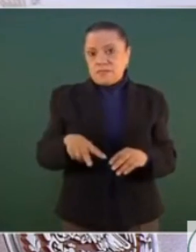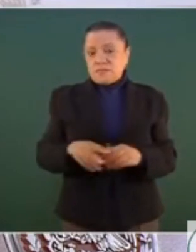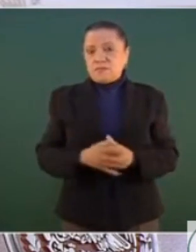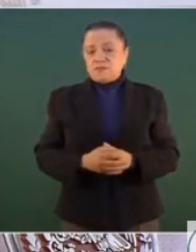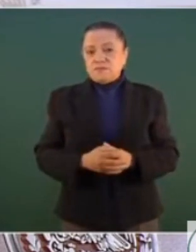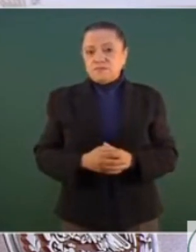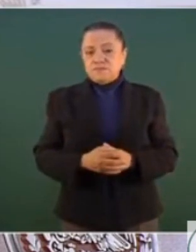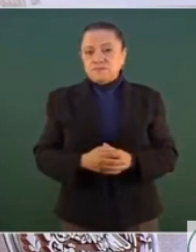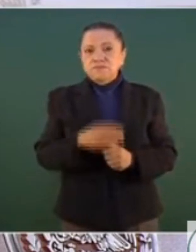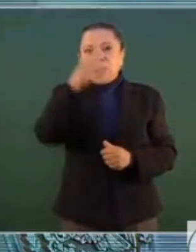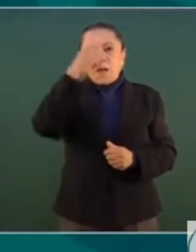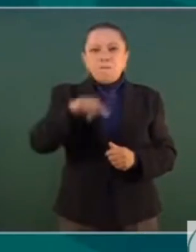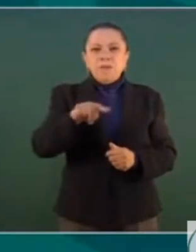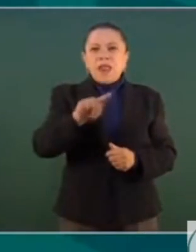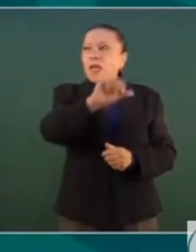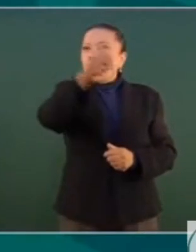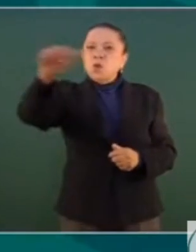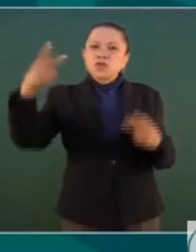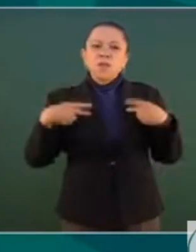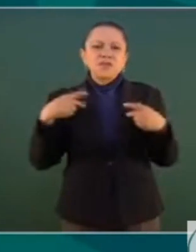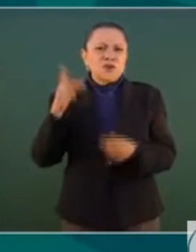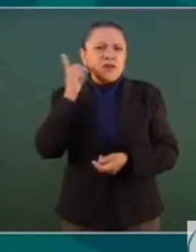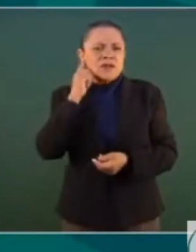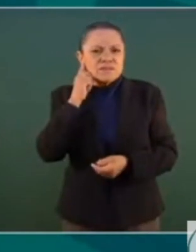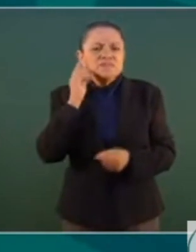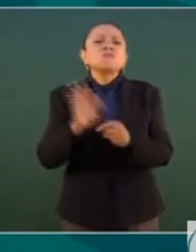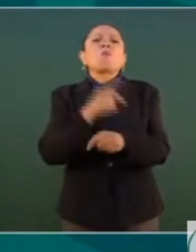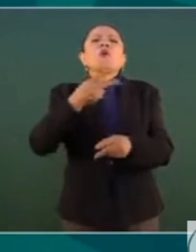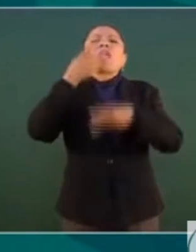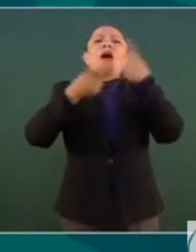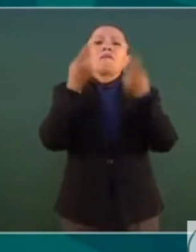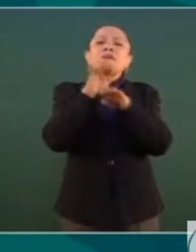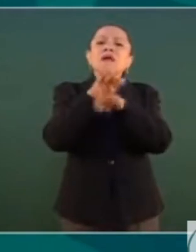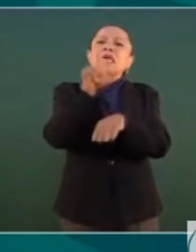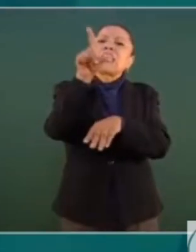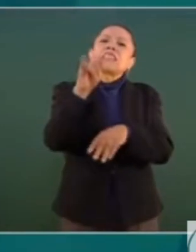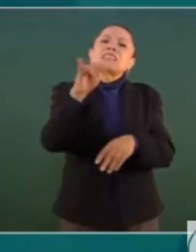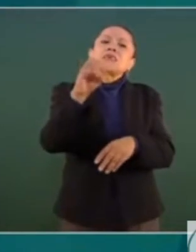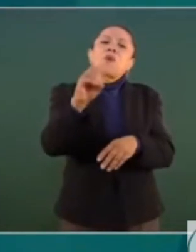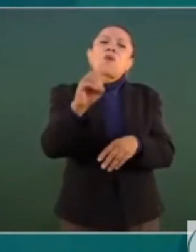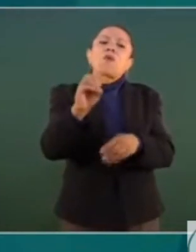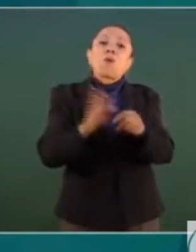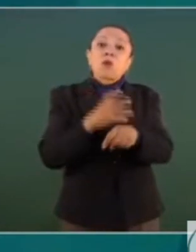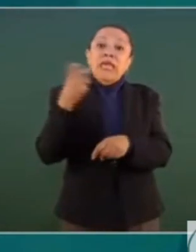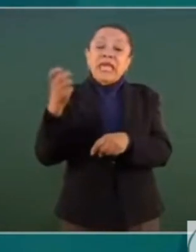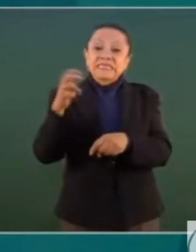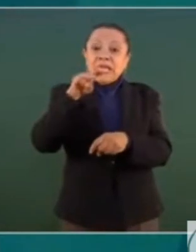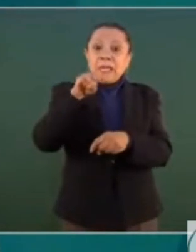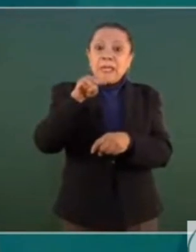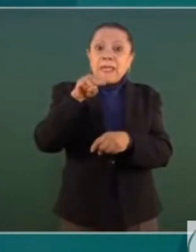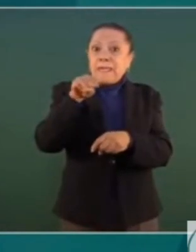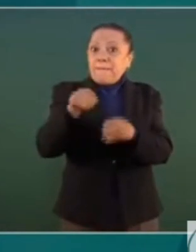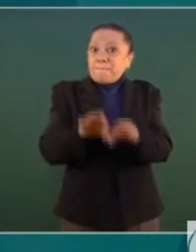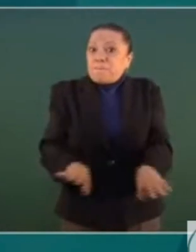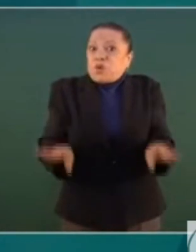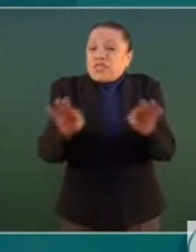Para que los que nos están escuchando, ¿por qué se habla de litio? Porque es un mineral estratégico.